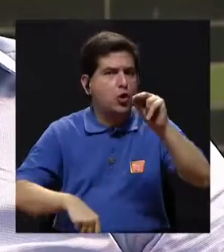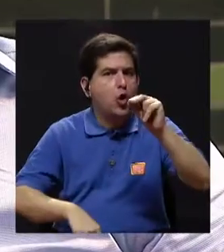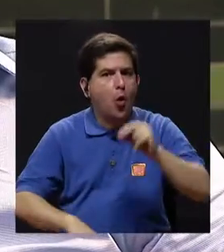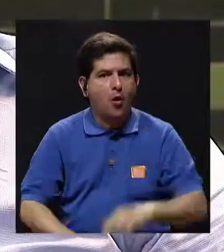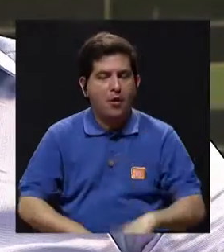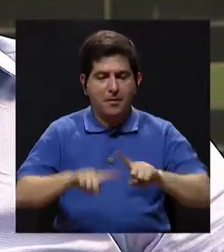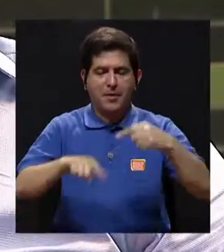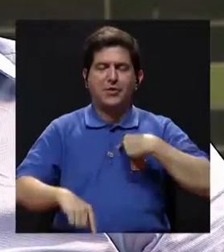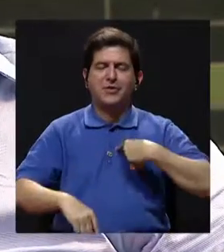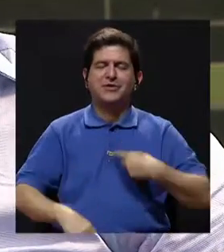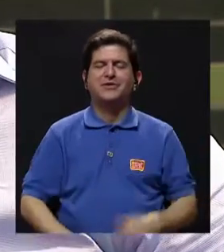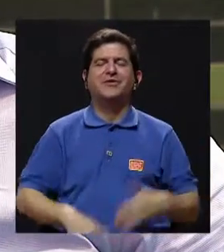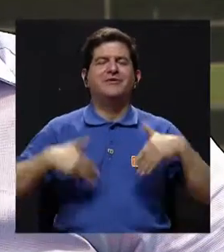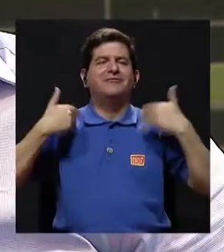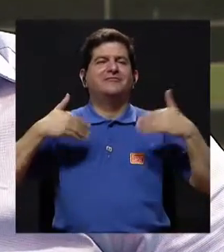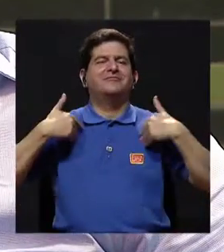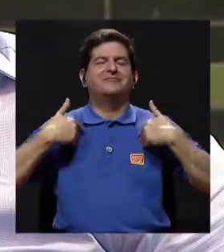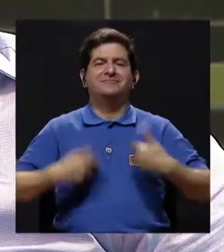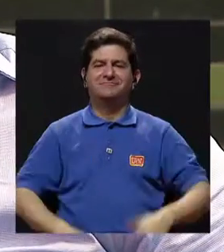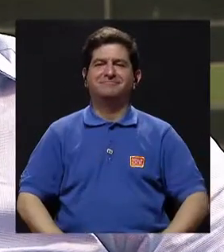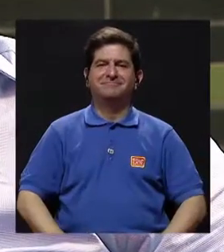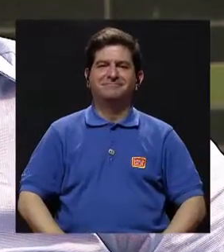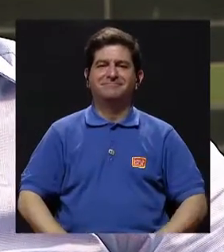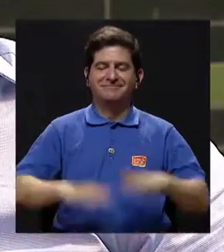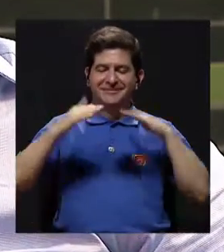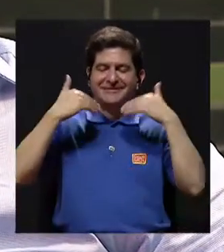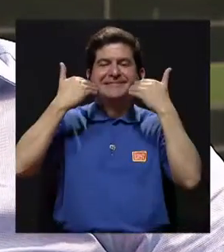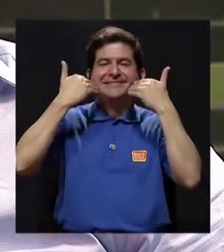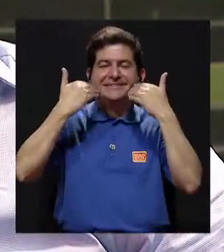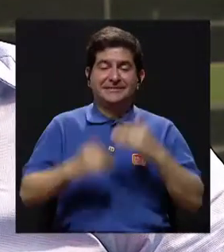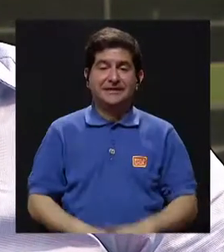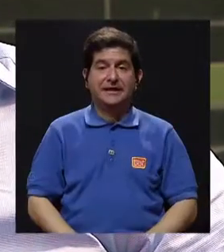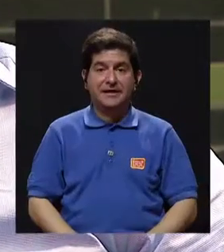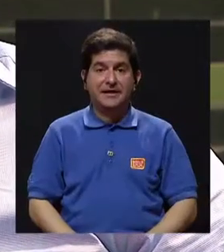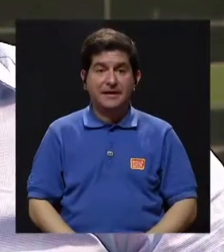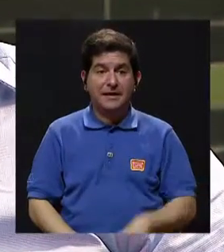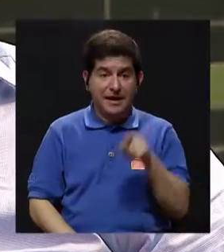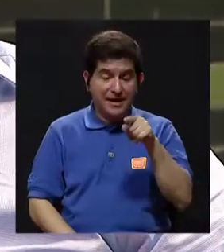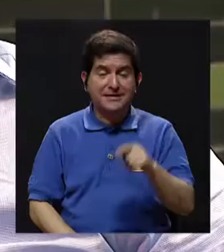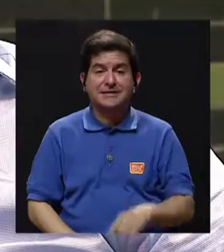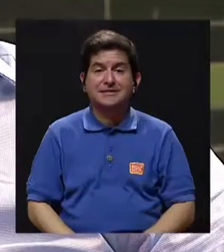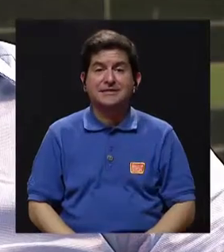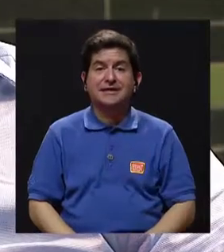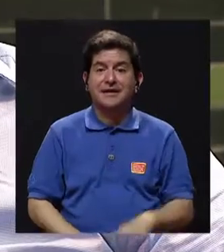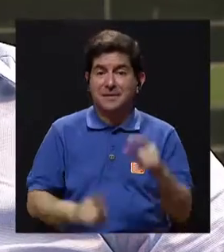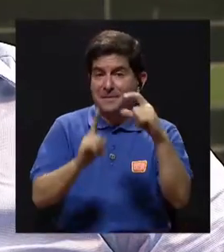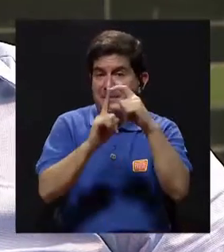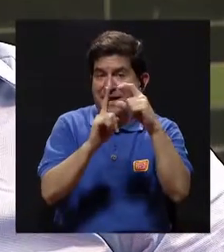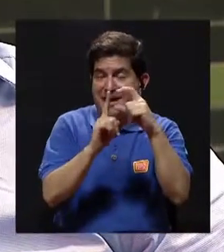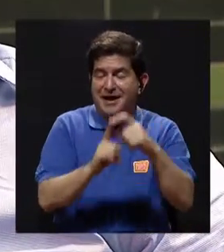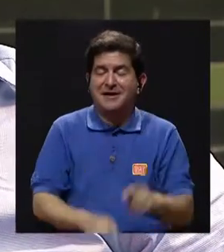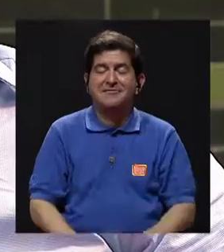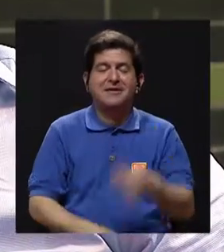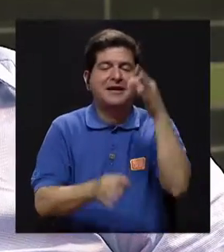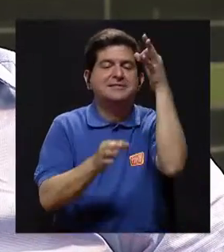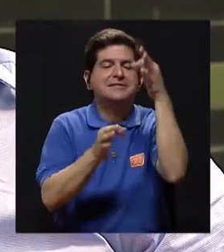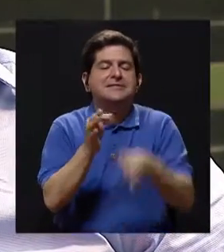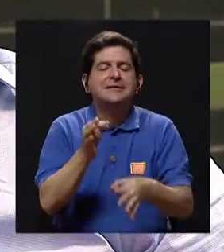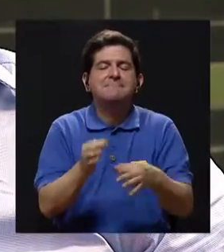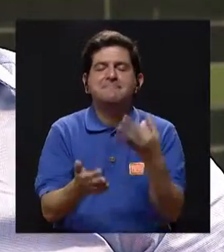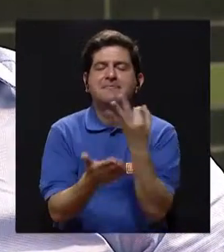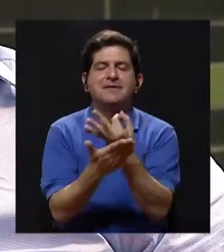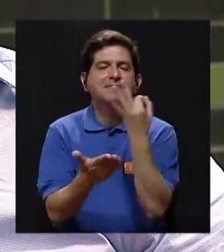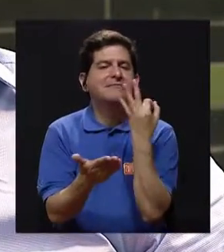vivir feliz, contento, con una vida y vamos a usar esta palabra, que tenemos simplificadas nuestras